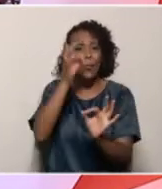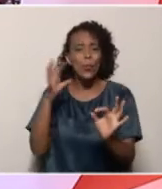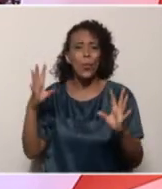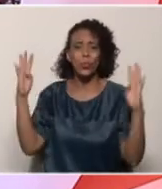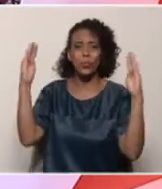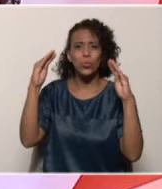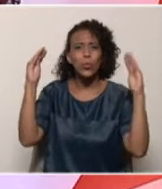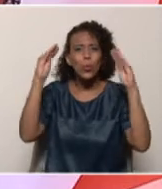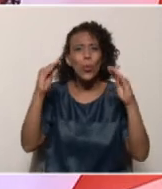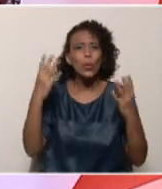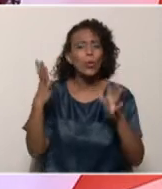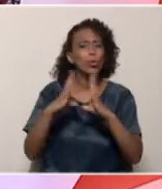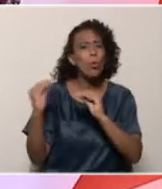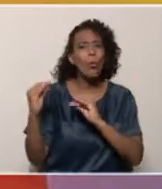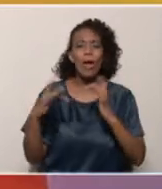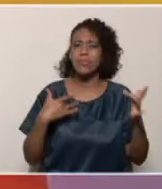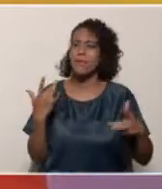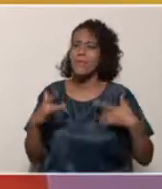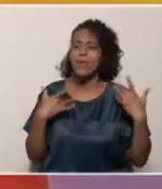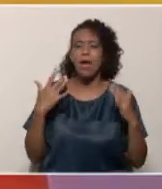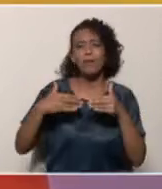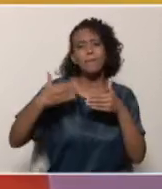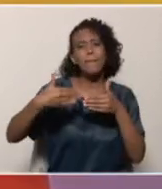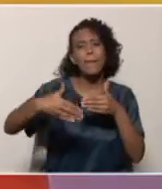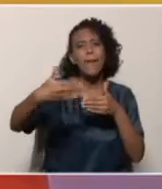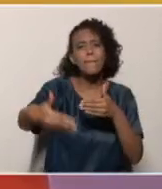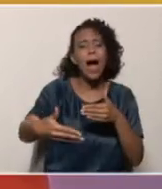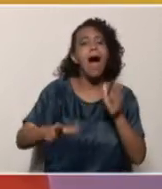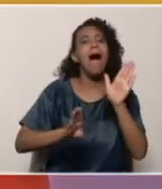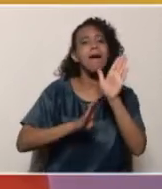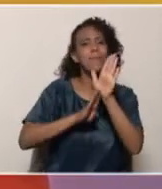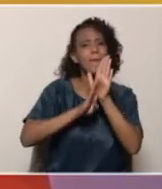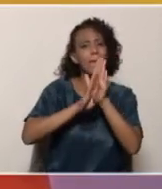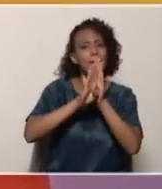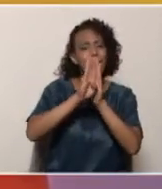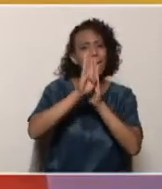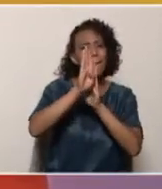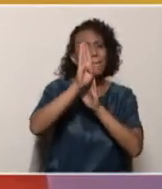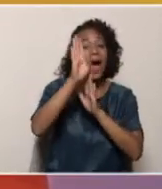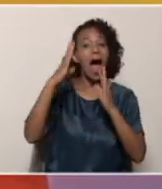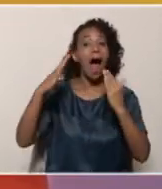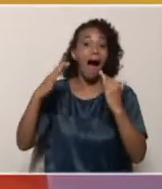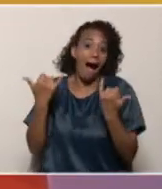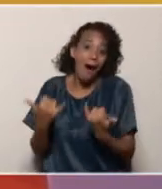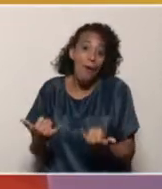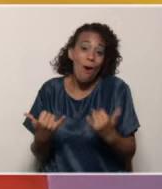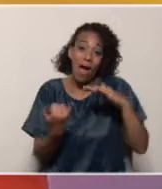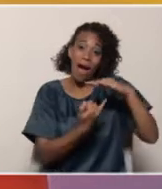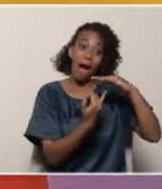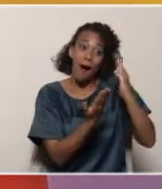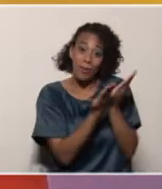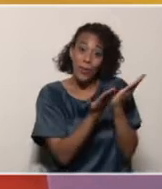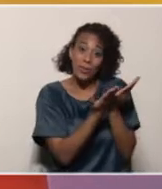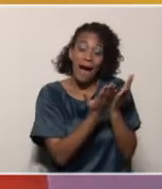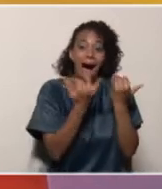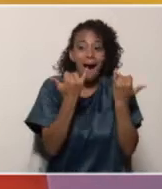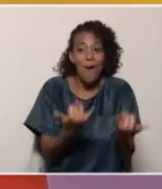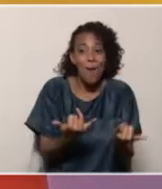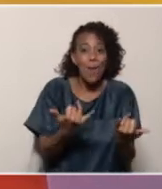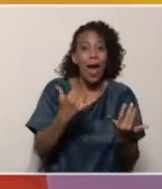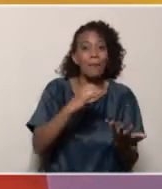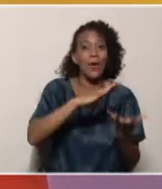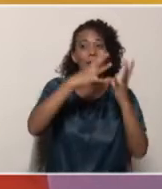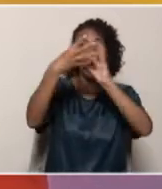muestras y todo ese conjunto de actividades que poco a poco vamos desarrollando desde nuestras instituciones y en esta oportunidad